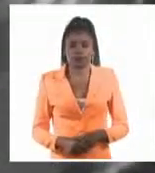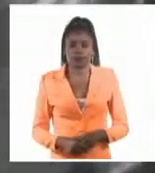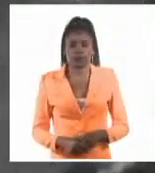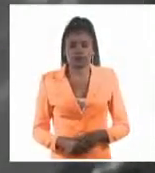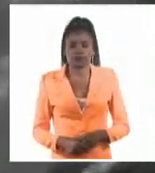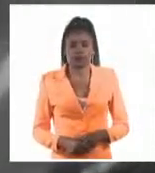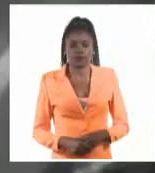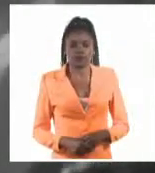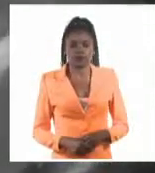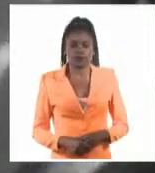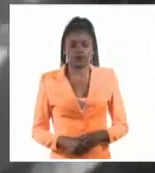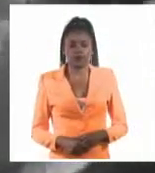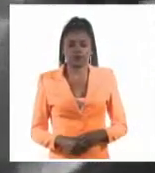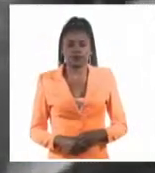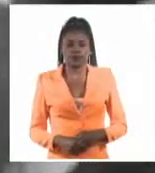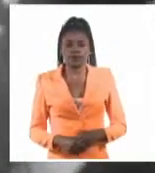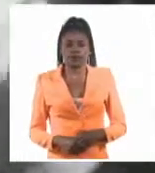Sistema Informativo de la Televisión Cubana. Fue,